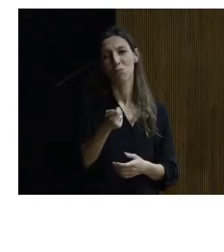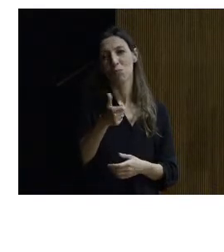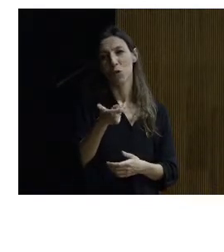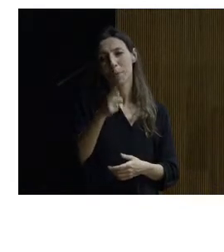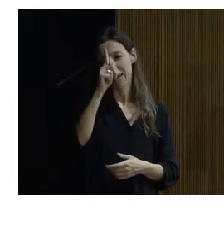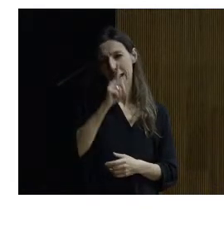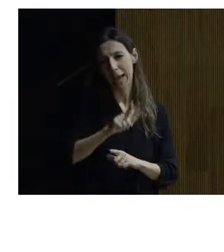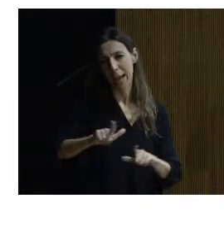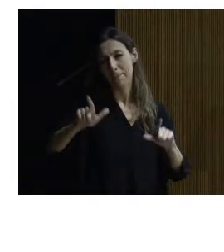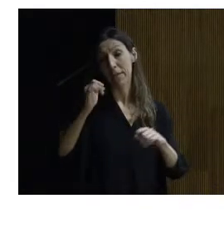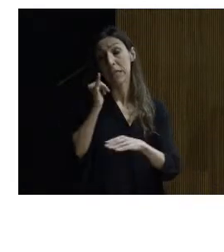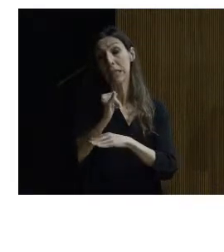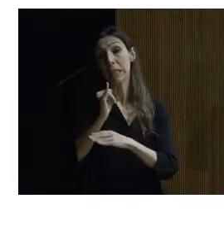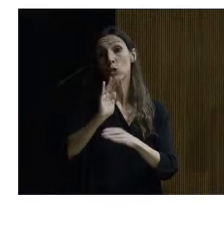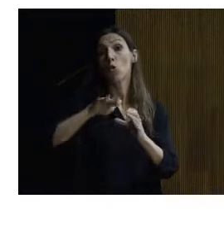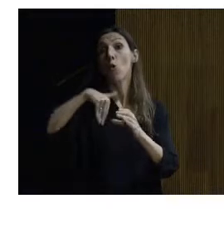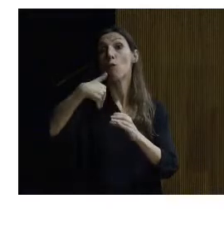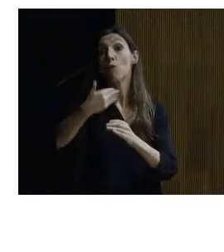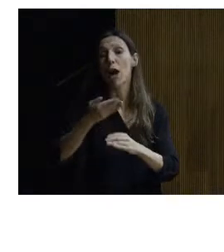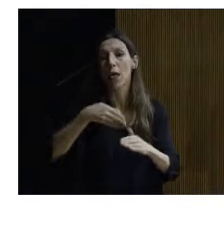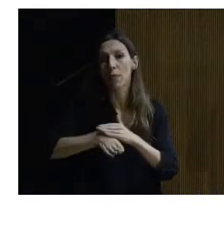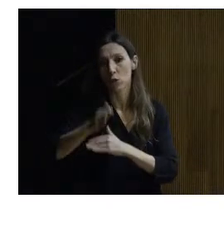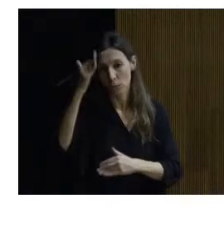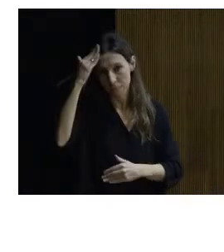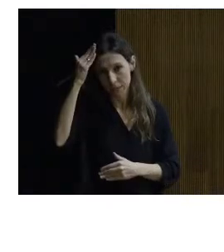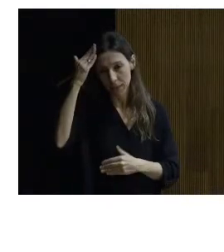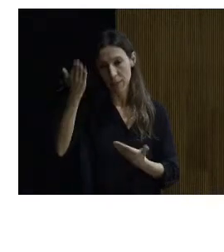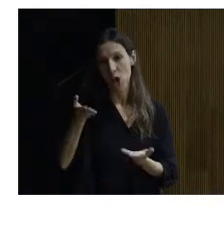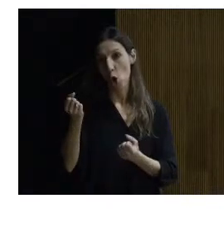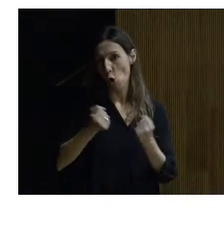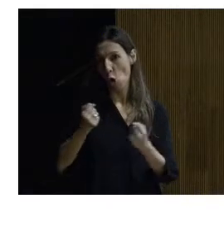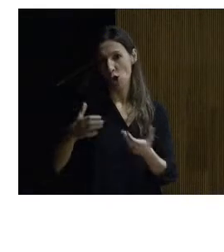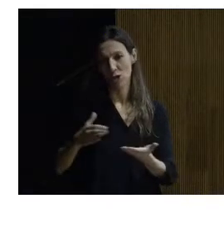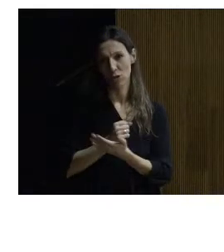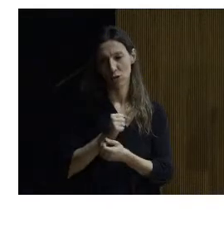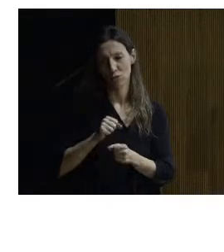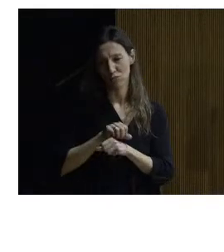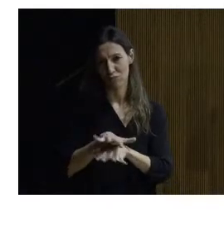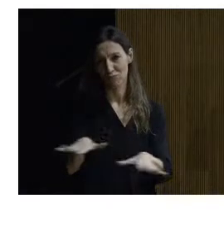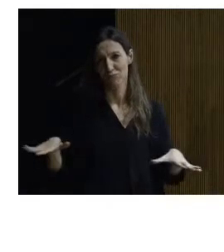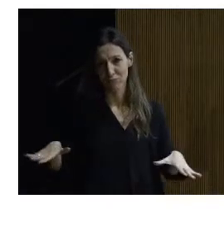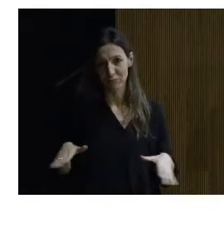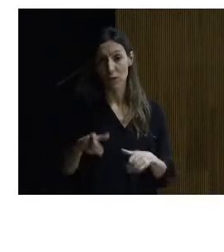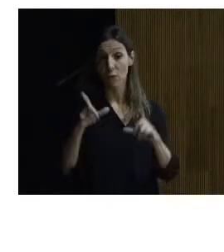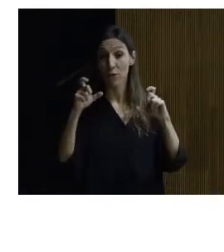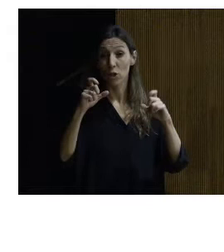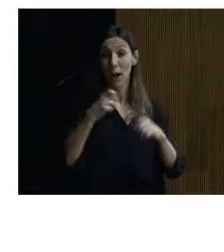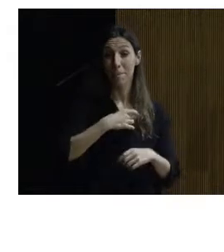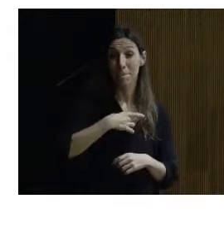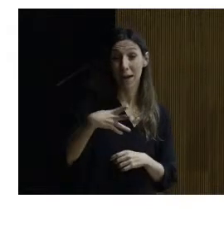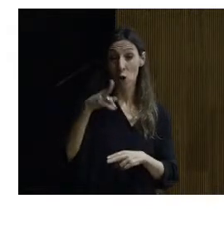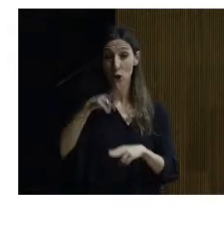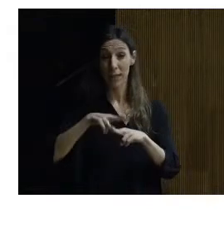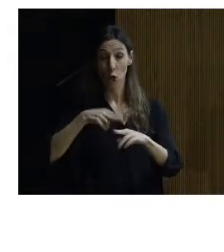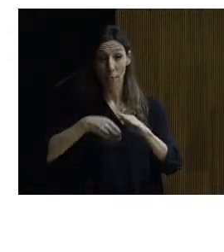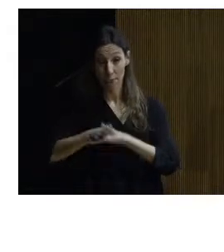exterior del instituto el acceso principal el coche que todo lo invade esta esta fotografía en blanco y negro del acceso principal